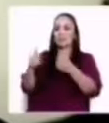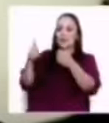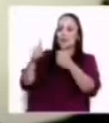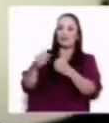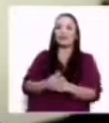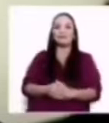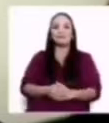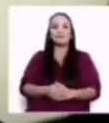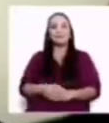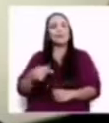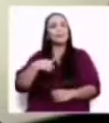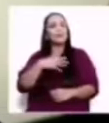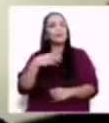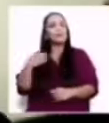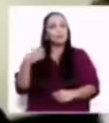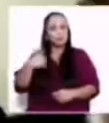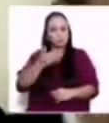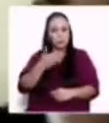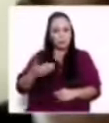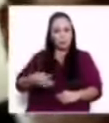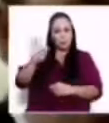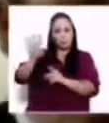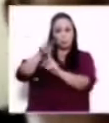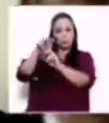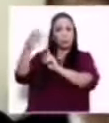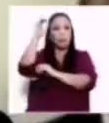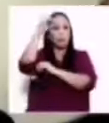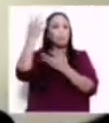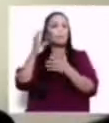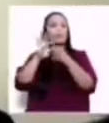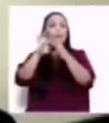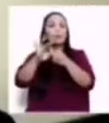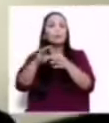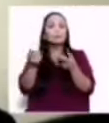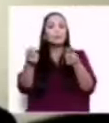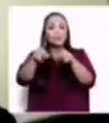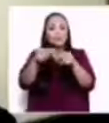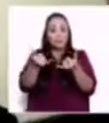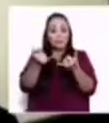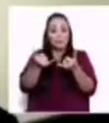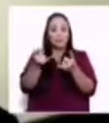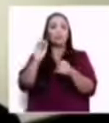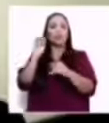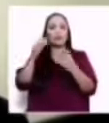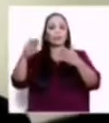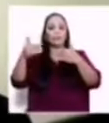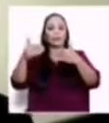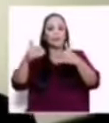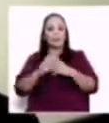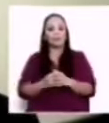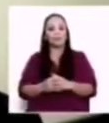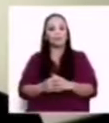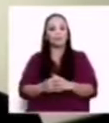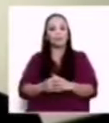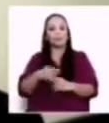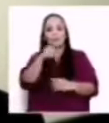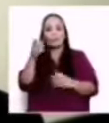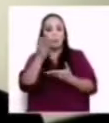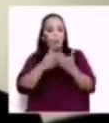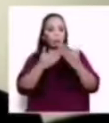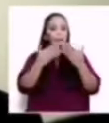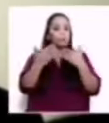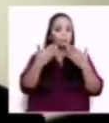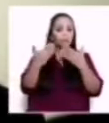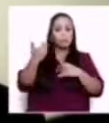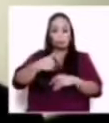Señor presidente, me gustaría conocer su posición con respecto a lo que está pasando en este momento en Panamá. Si han tenido algunas conversaciones con